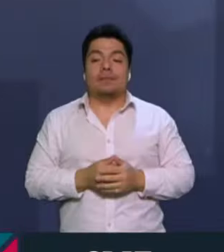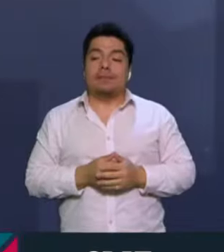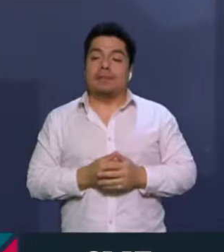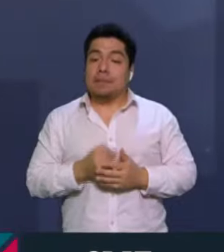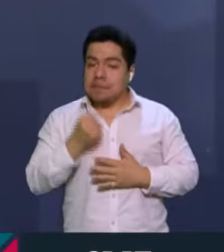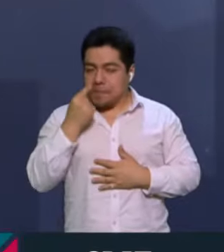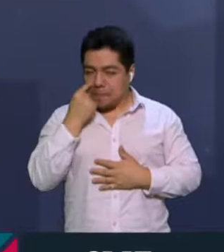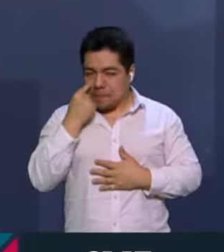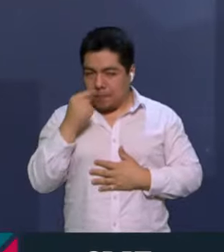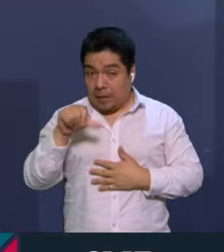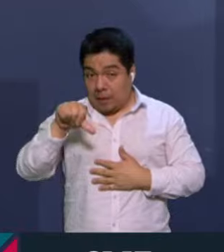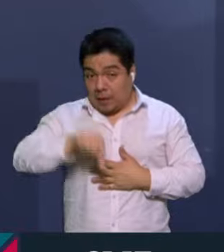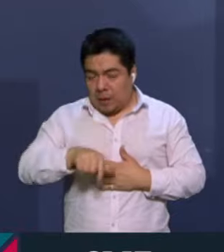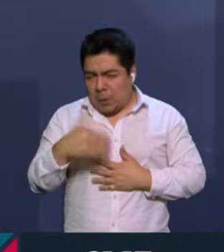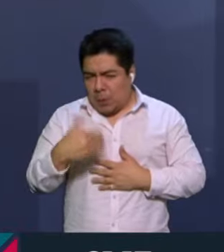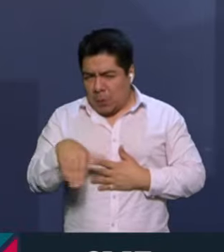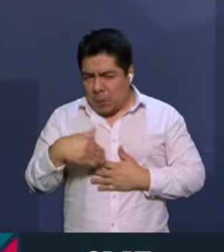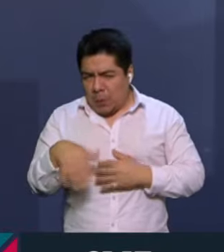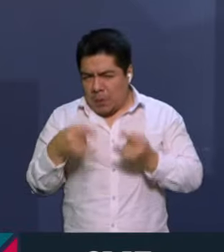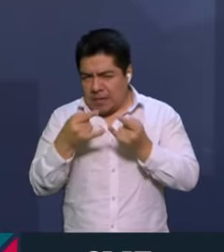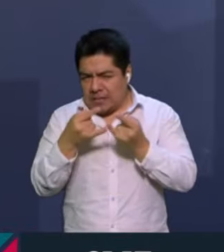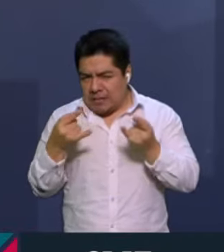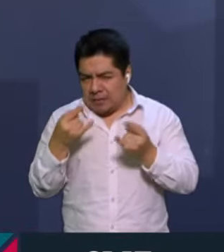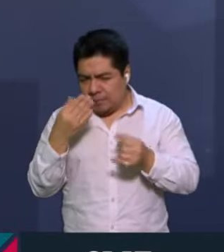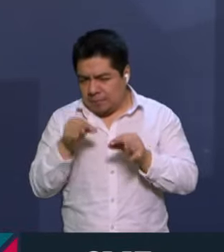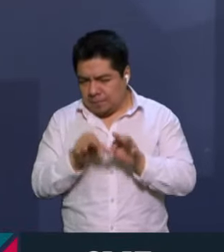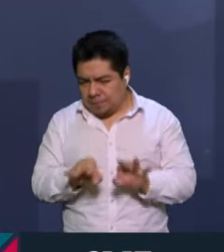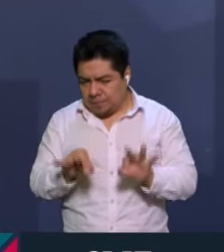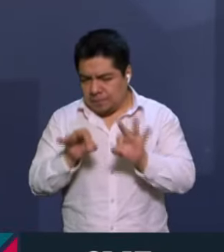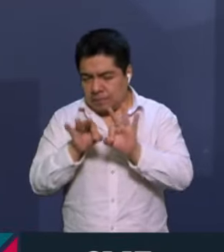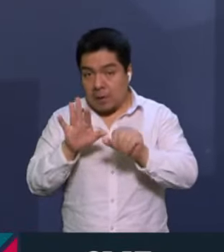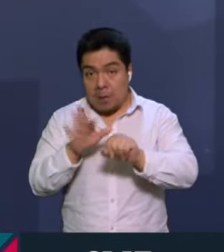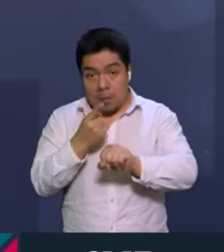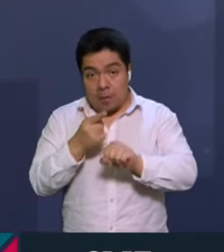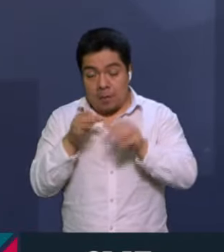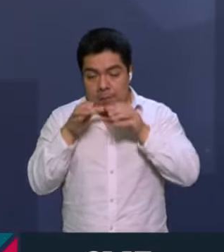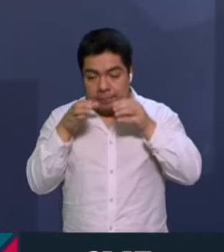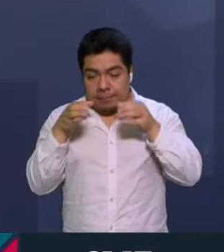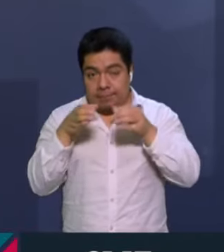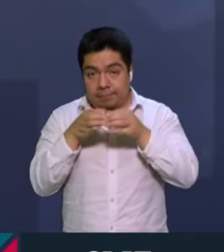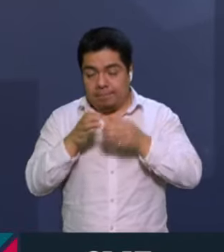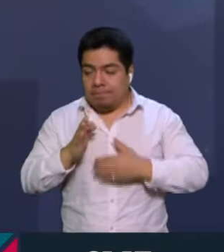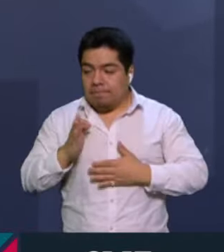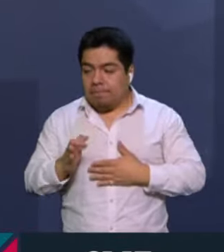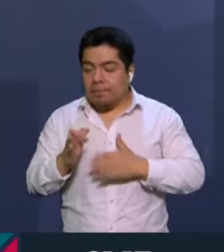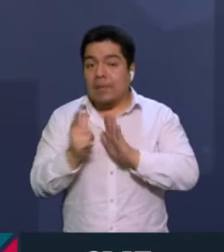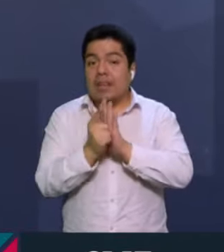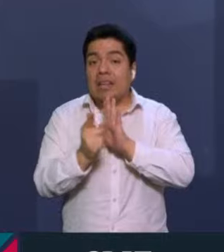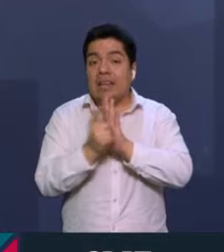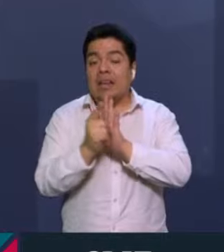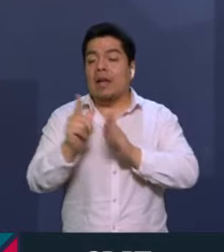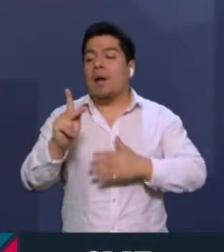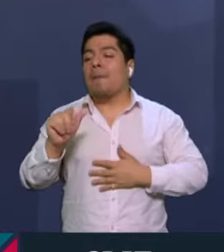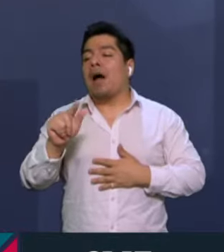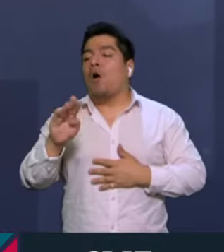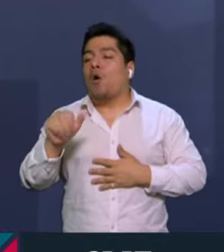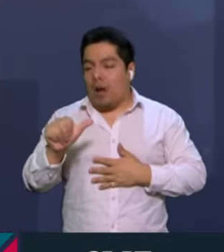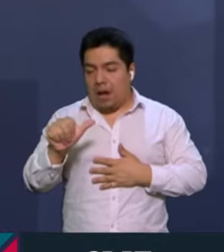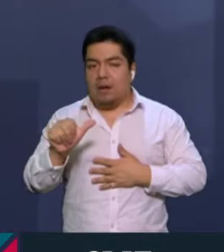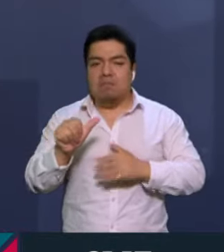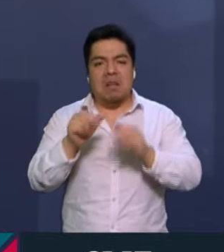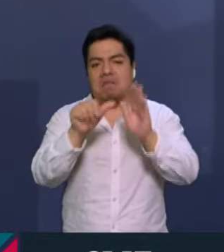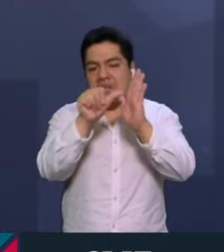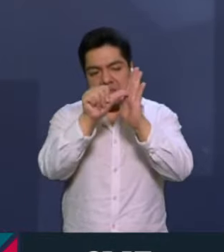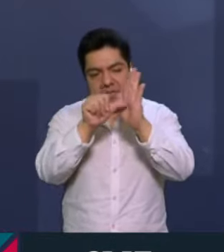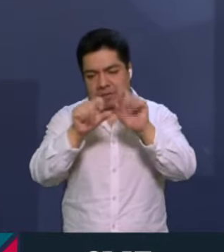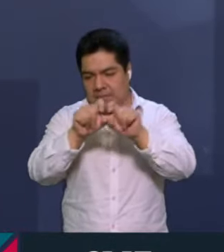Y mire, hoy es un día histórico en la capital del país, ya que el Congreso de la Ciudad de México aprobó la llamada Ley Paola Buenrostro, que reforma diversos